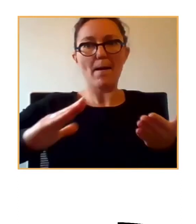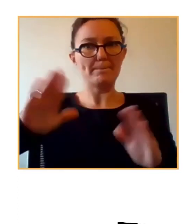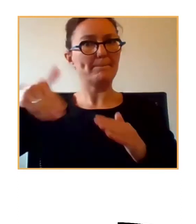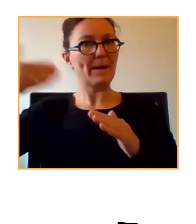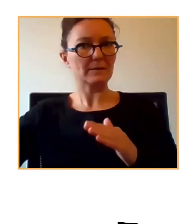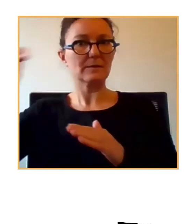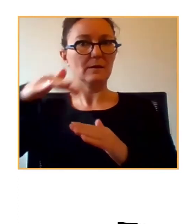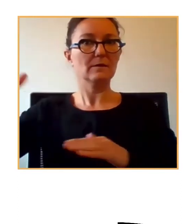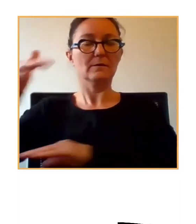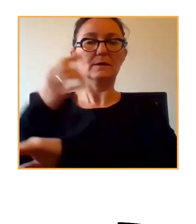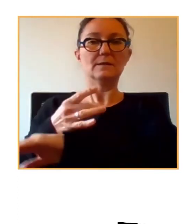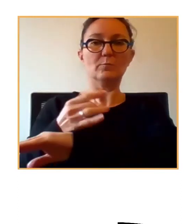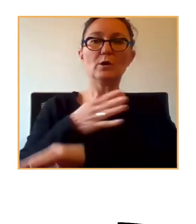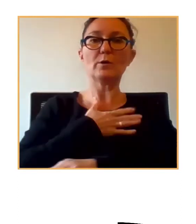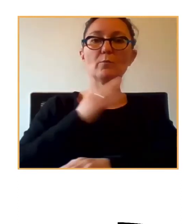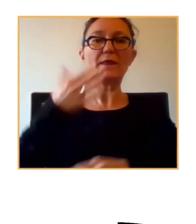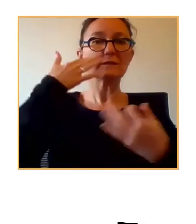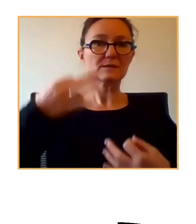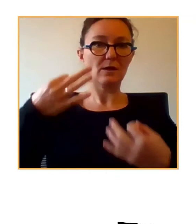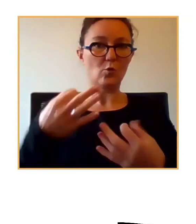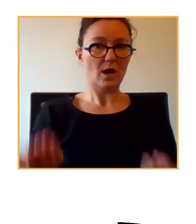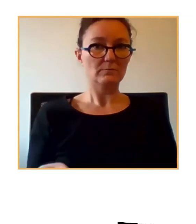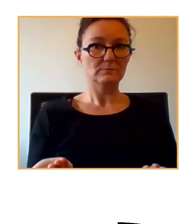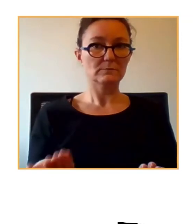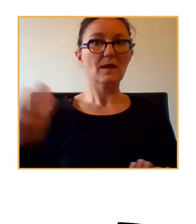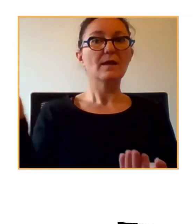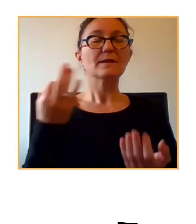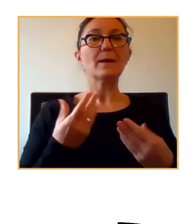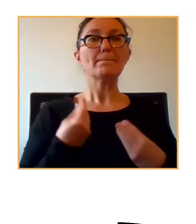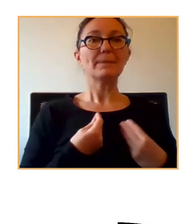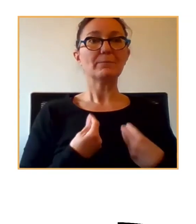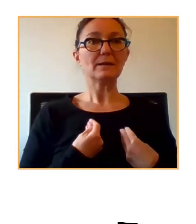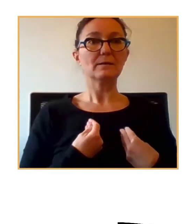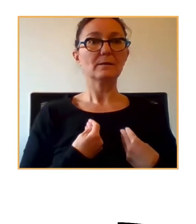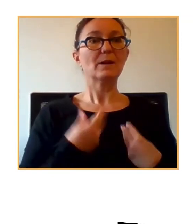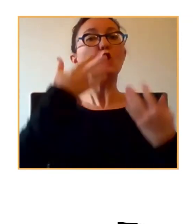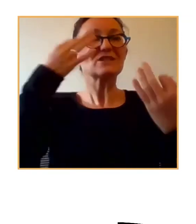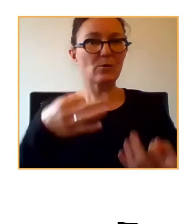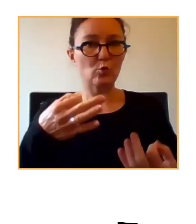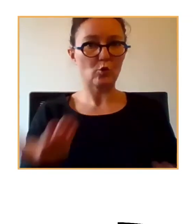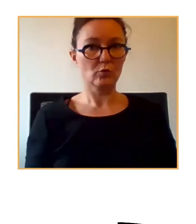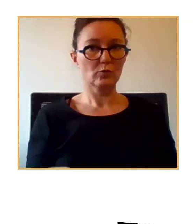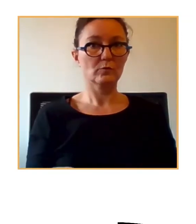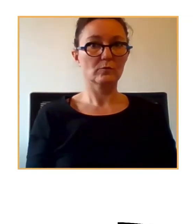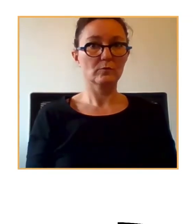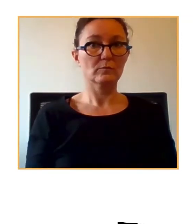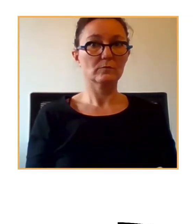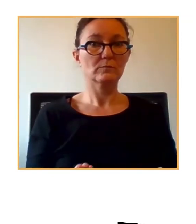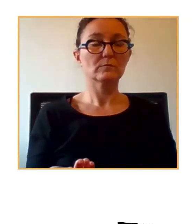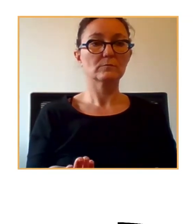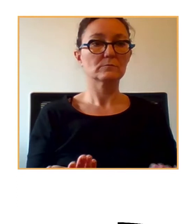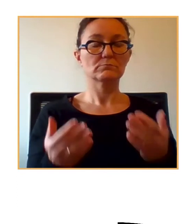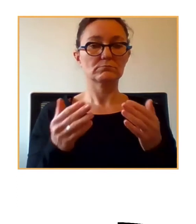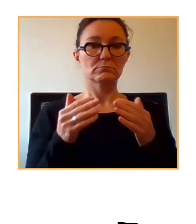empleado de forma segura. Creo que tenemos que vivir de forma segura. No nos podemos encerrar todos y no salir a la calle,